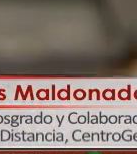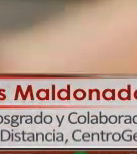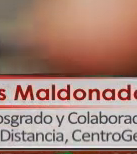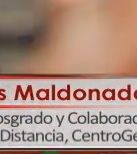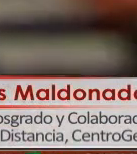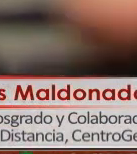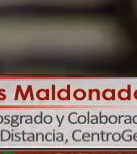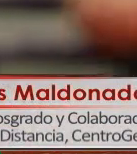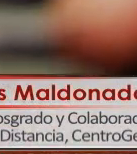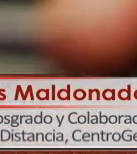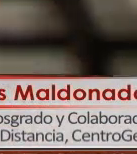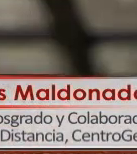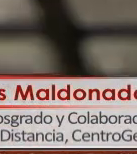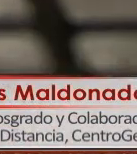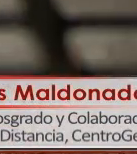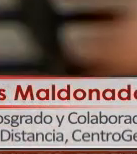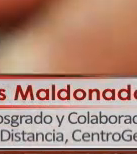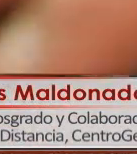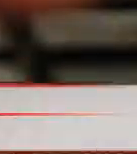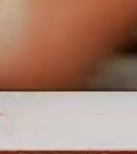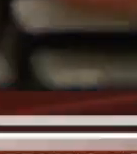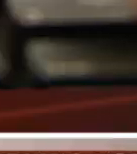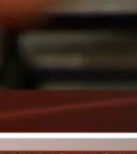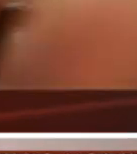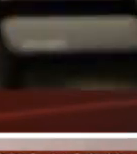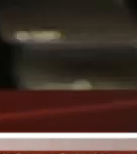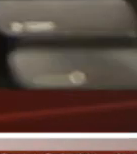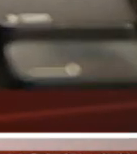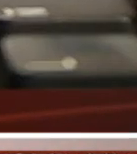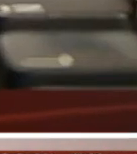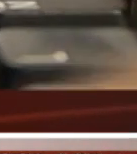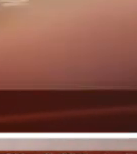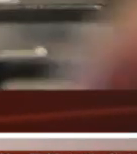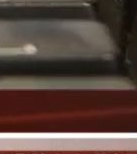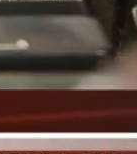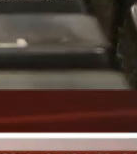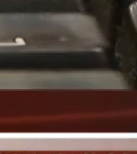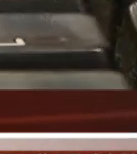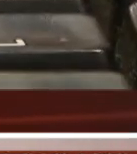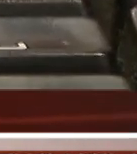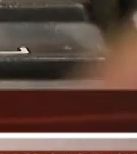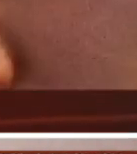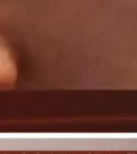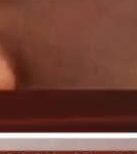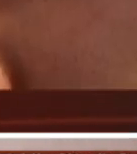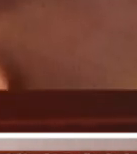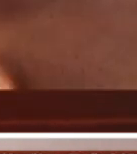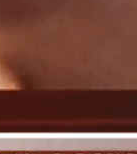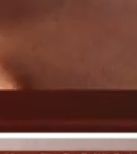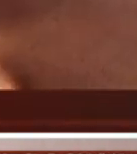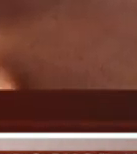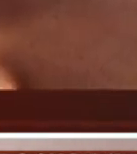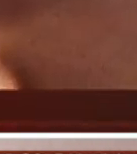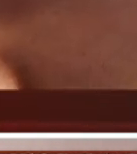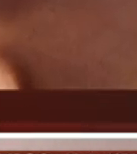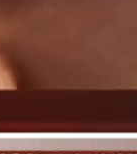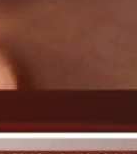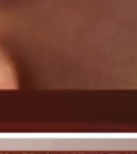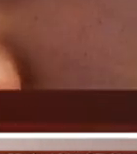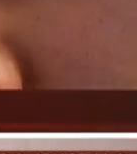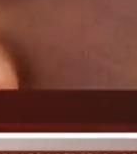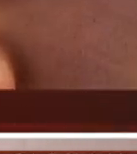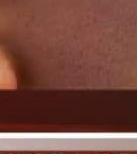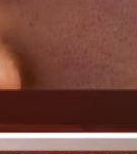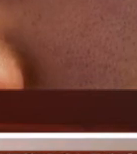de diferentes fuentes como son imágenes de satélite vuelos fotográficos censos encuestas drones y